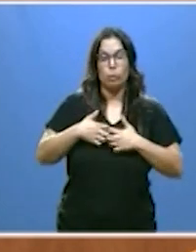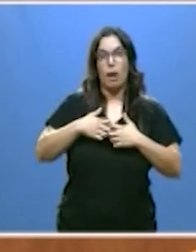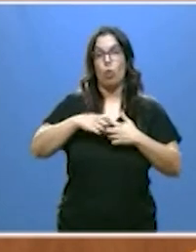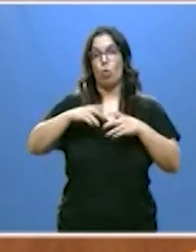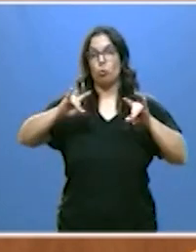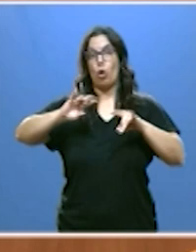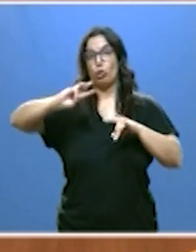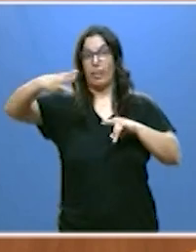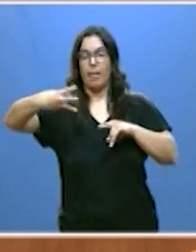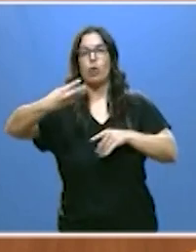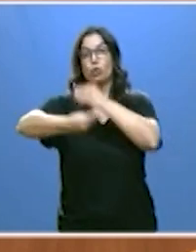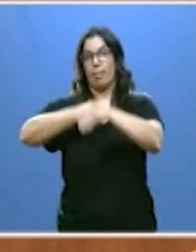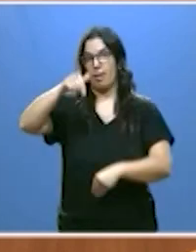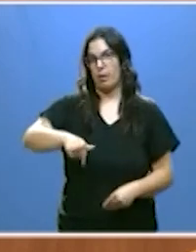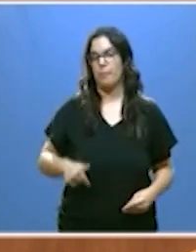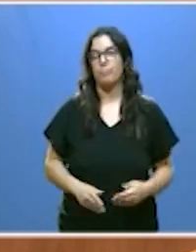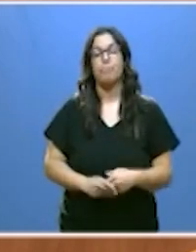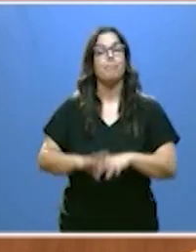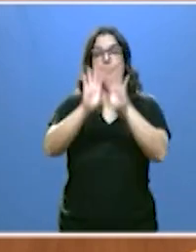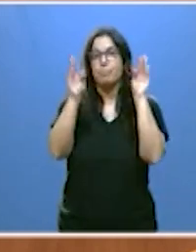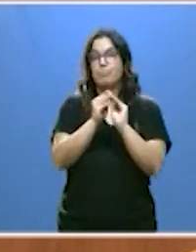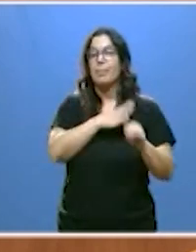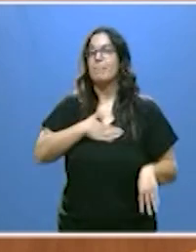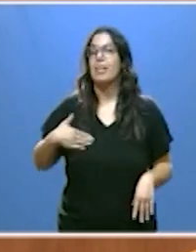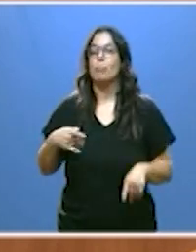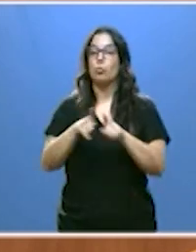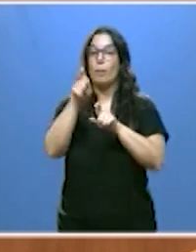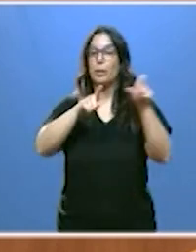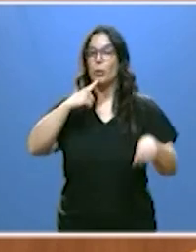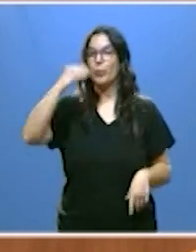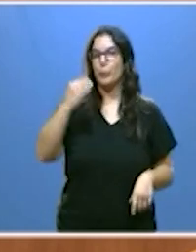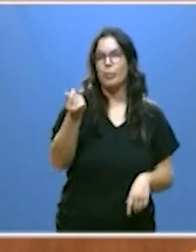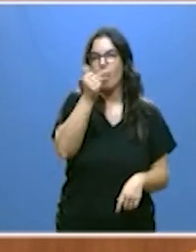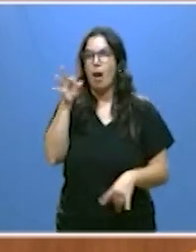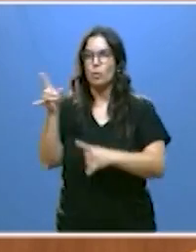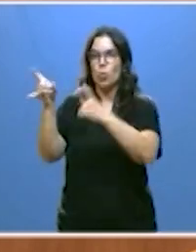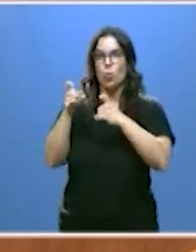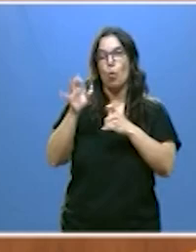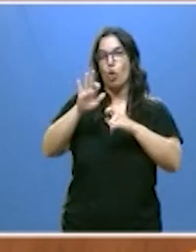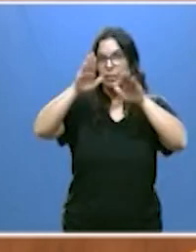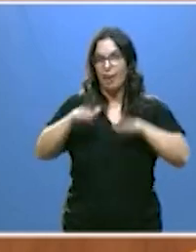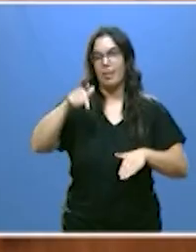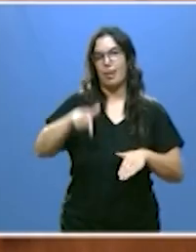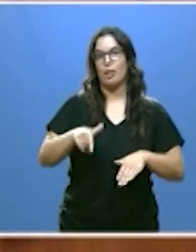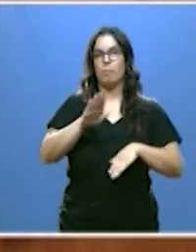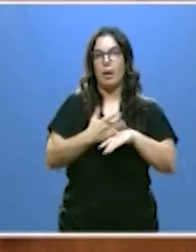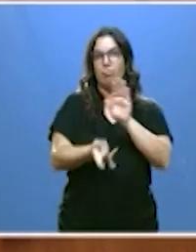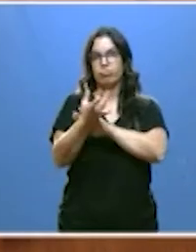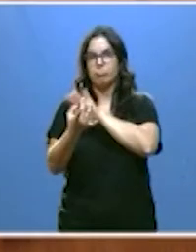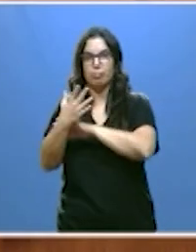en fin queremos retener y vincular el talento de Castilla y León para el tejido empresarial de nuestra comunidad